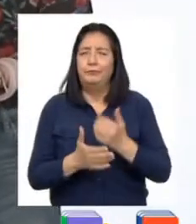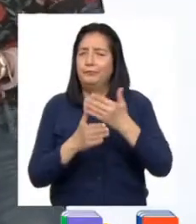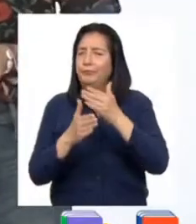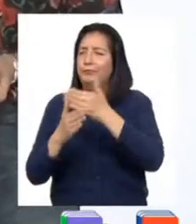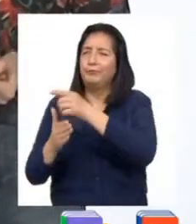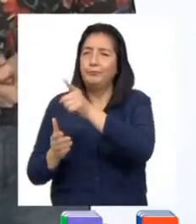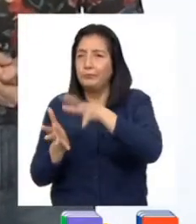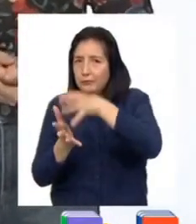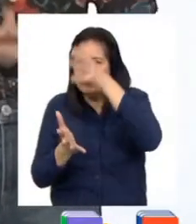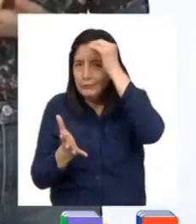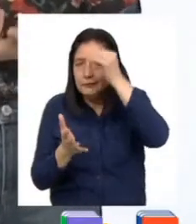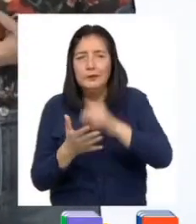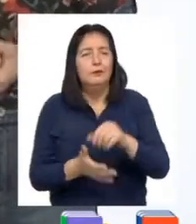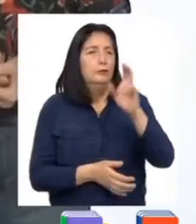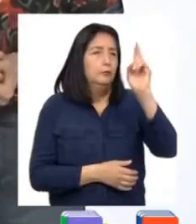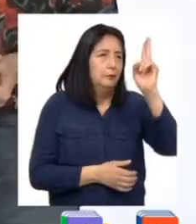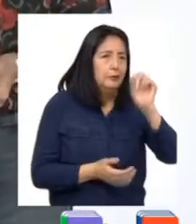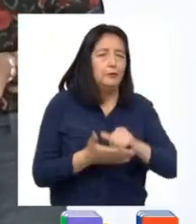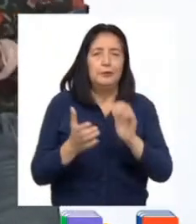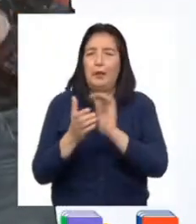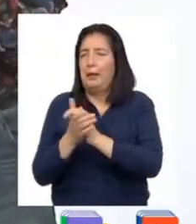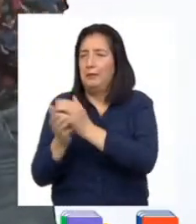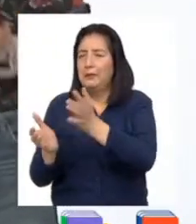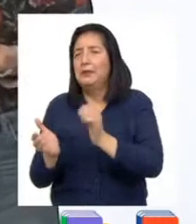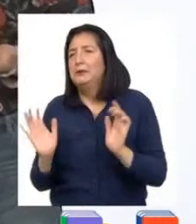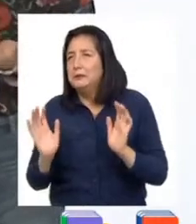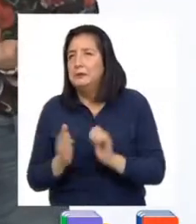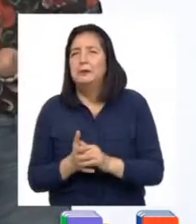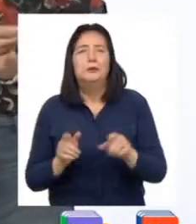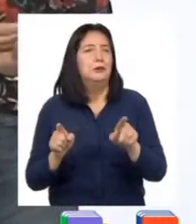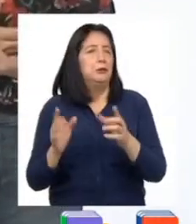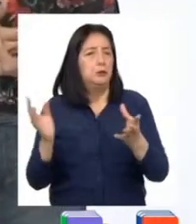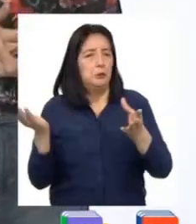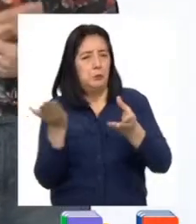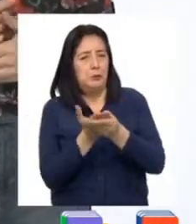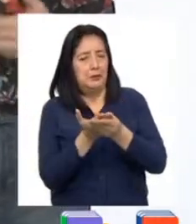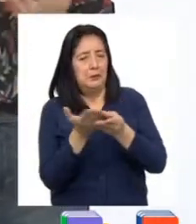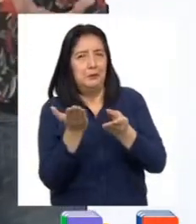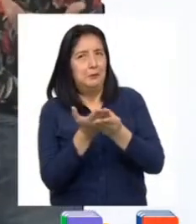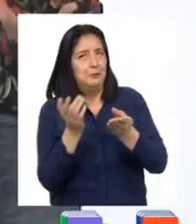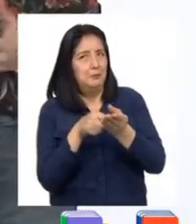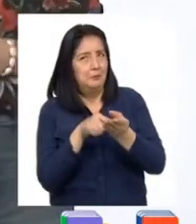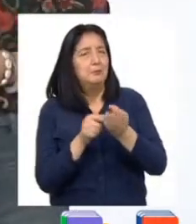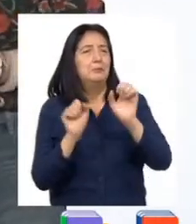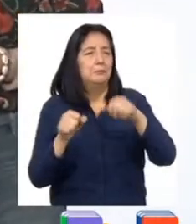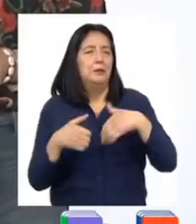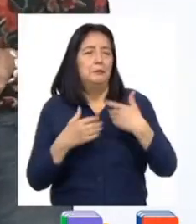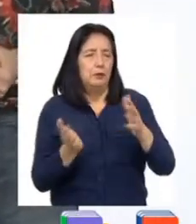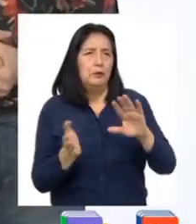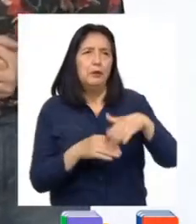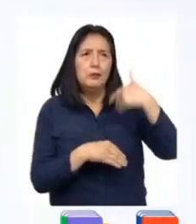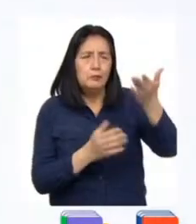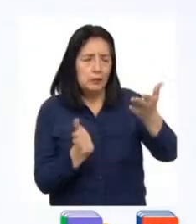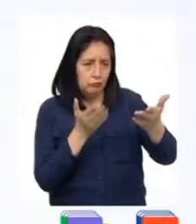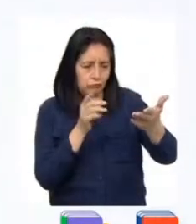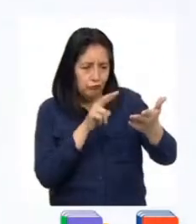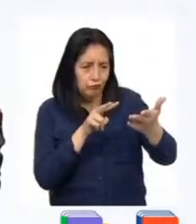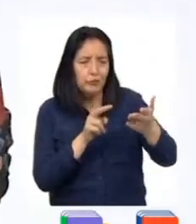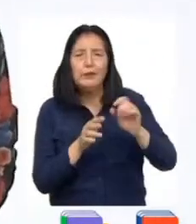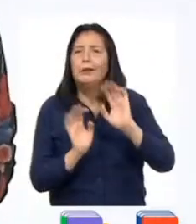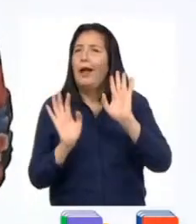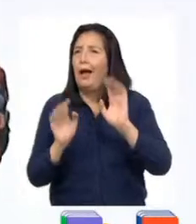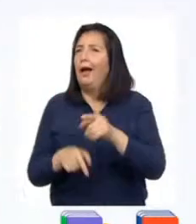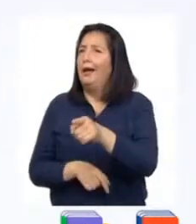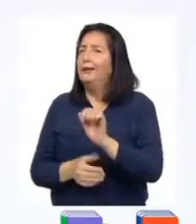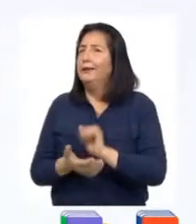aprendizajes con sus docentes, compañeras y compañeros y guárdenlos en sus portafolios para acceder a ellos en cualquier momento. Y sobre